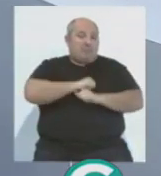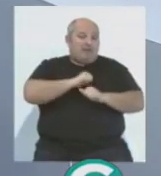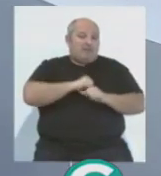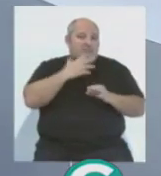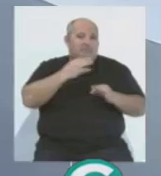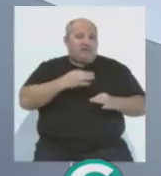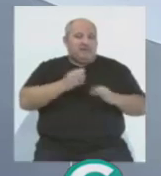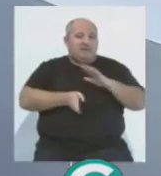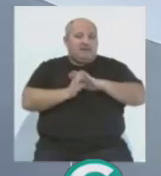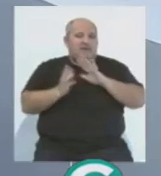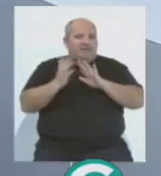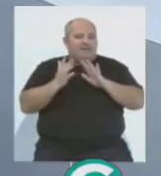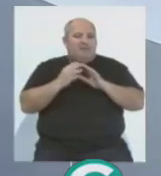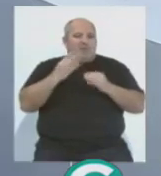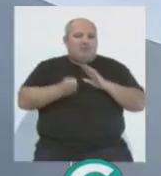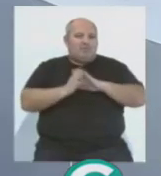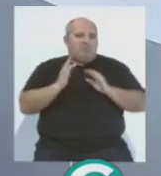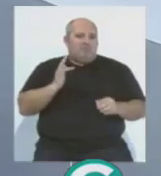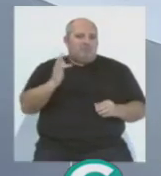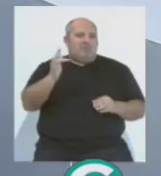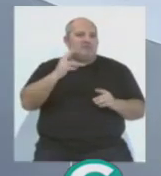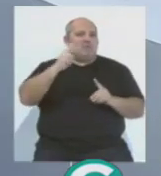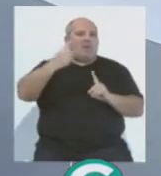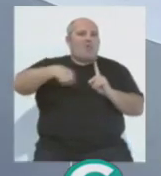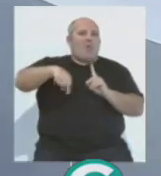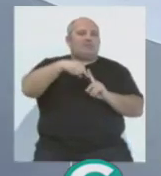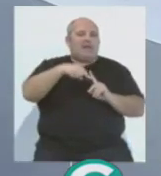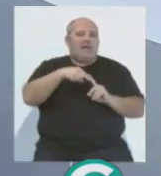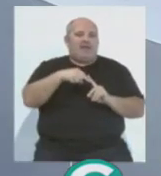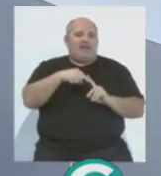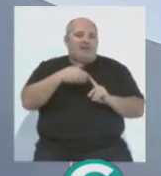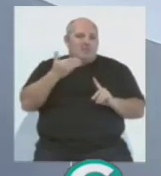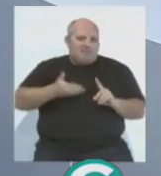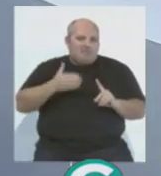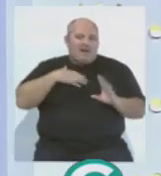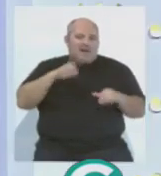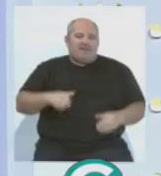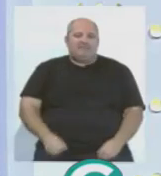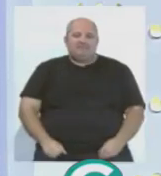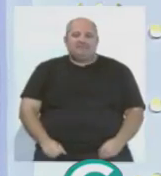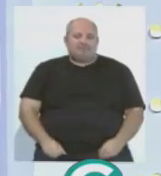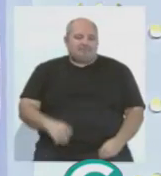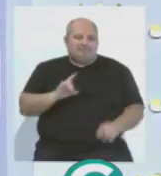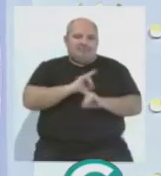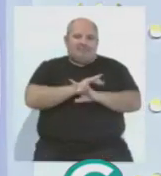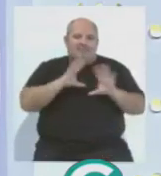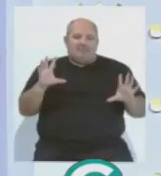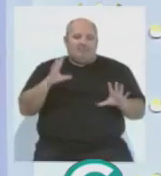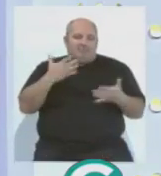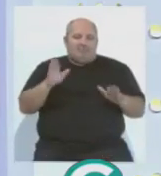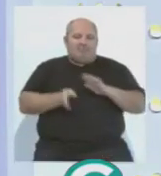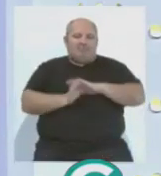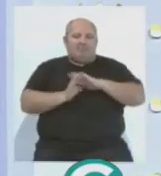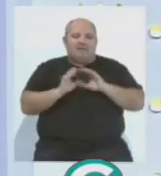que sigamos en la racha esa buena, que esta segunda vuelta sea importante para el Cádiz. Por supuesto, va a ser complicado, pero